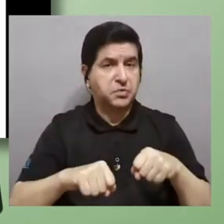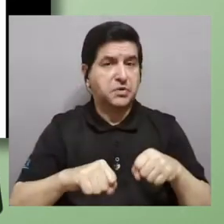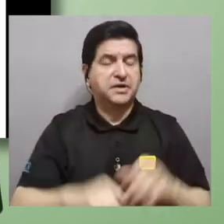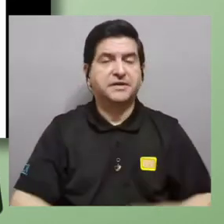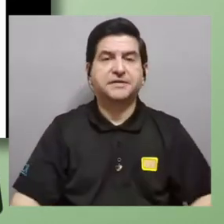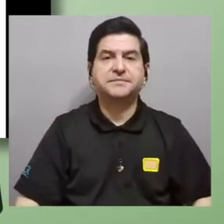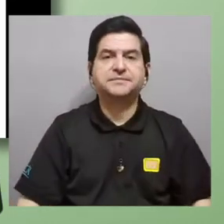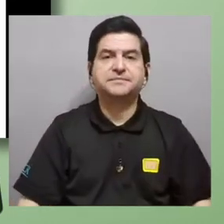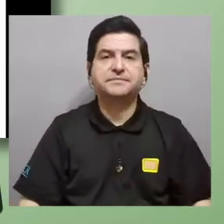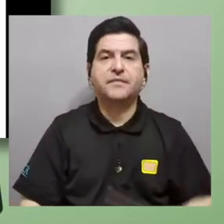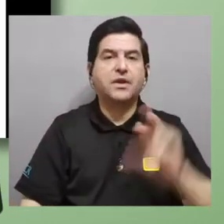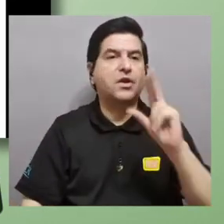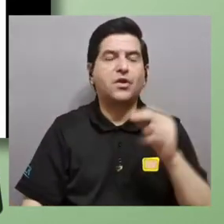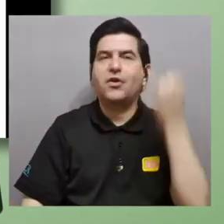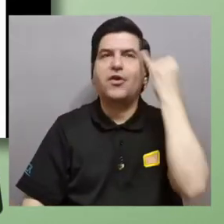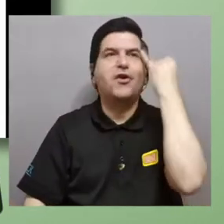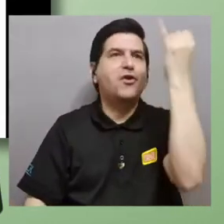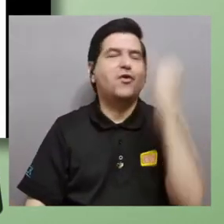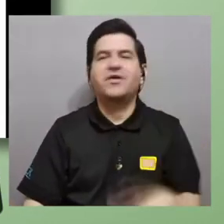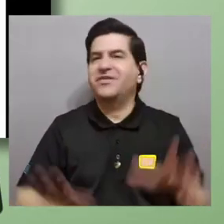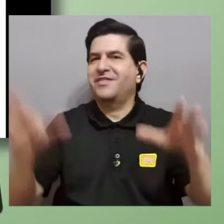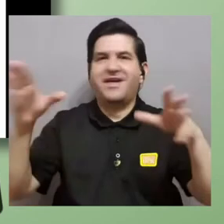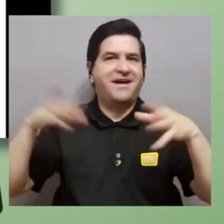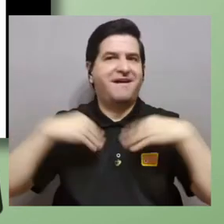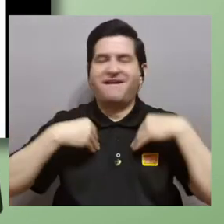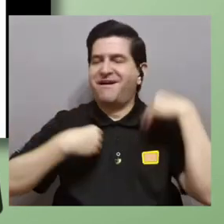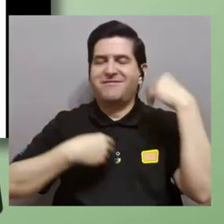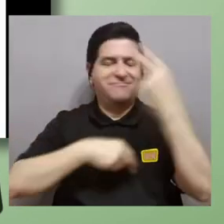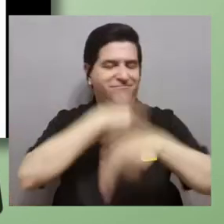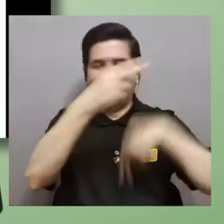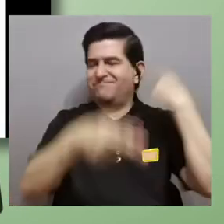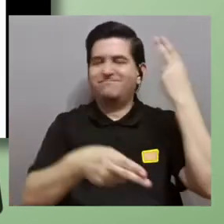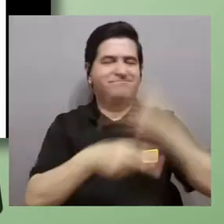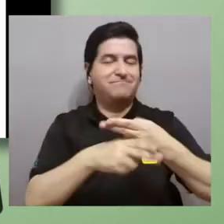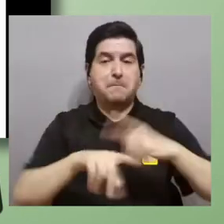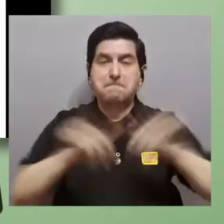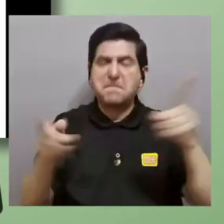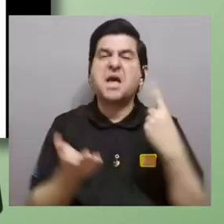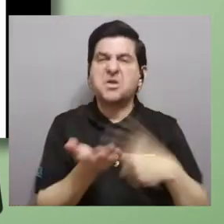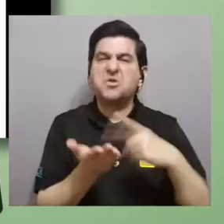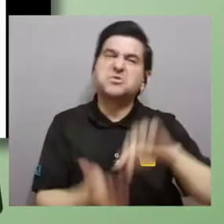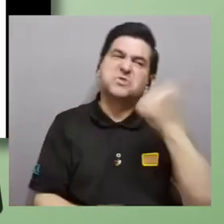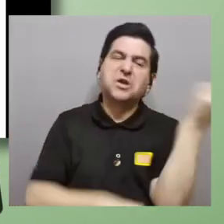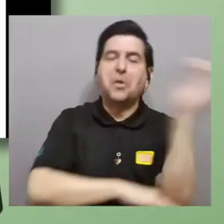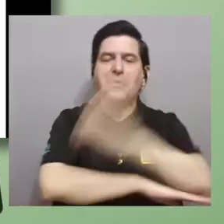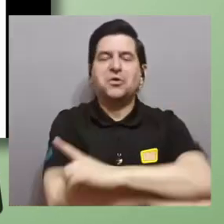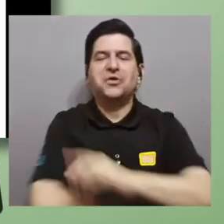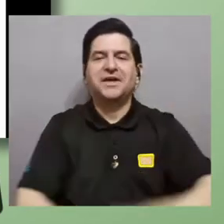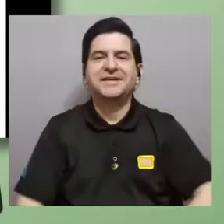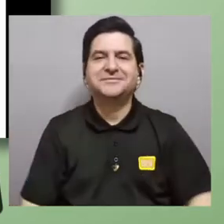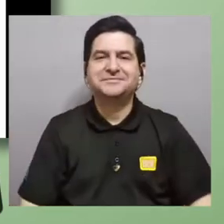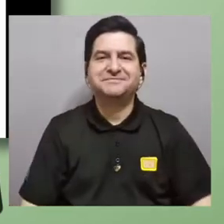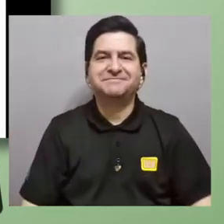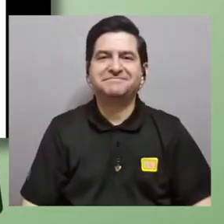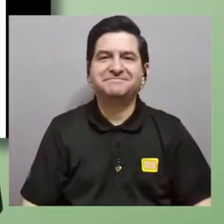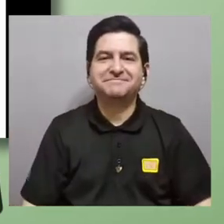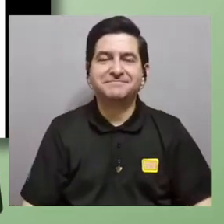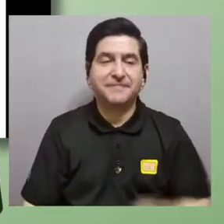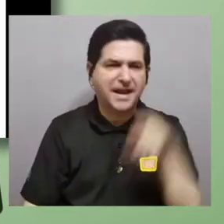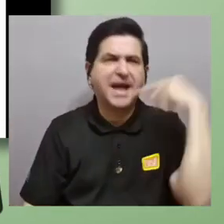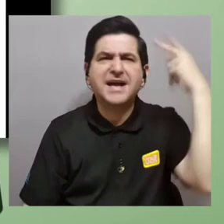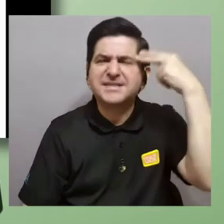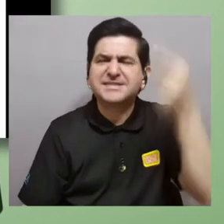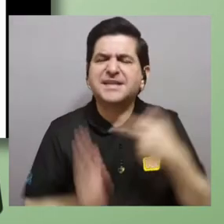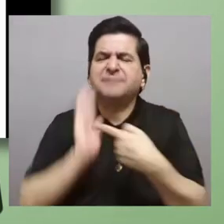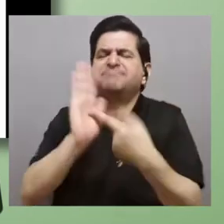el sentido de que no son conceptos que estén aceptados universalmente pero lo podemos discutir otro día lo que